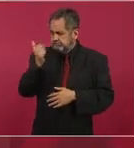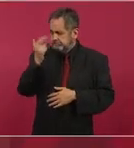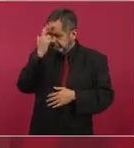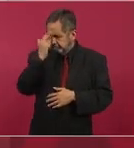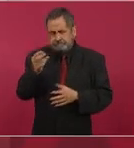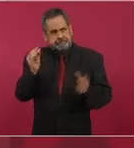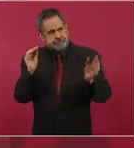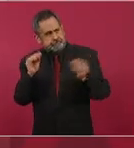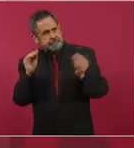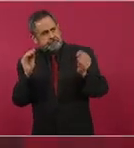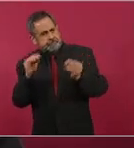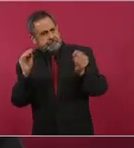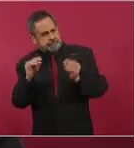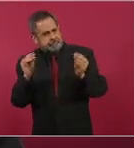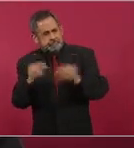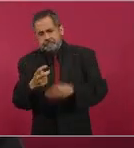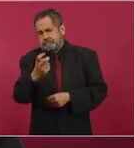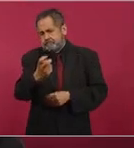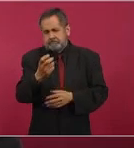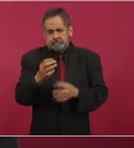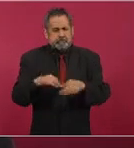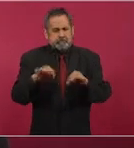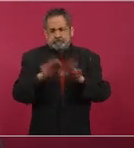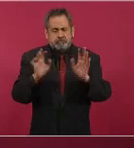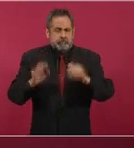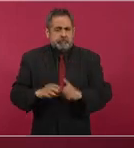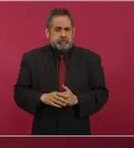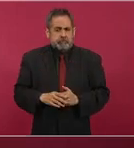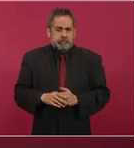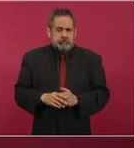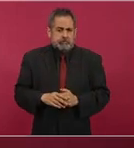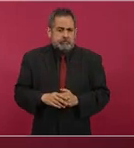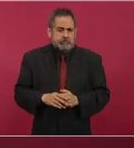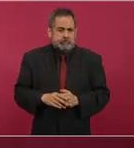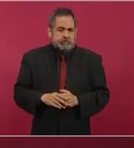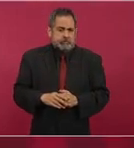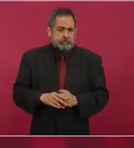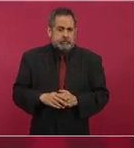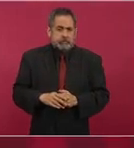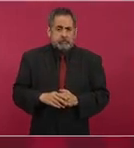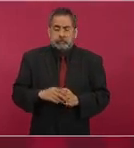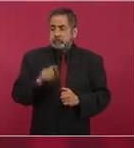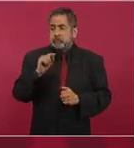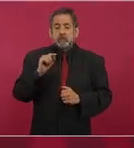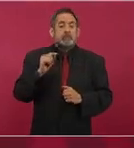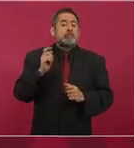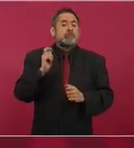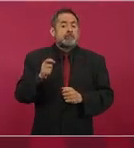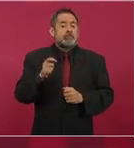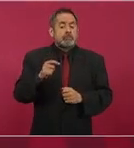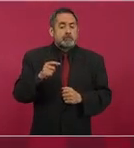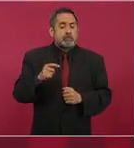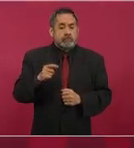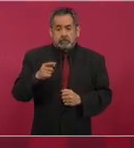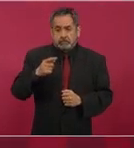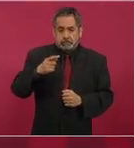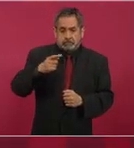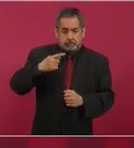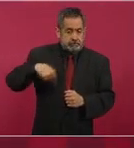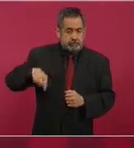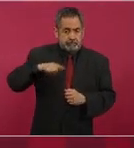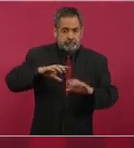debatir. Además, hay mucho ingenio también